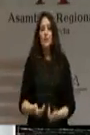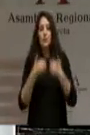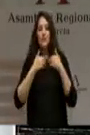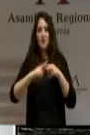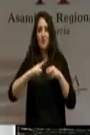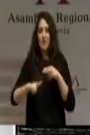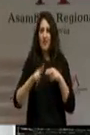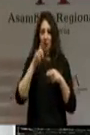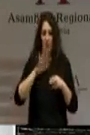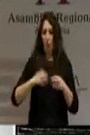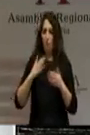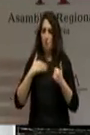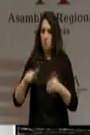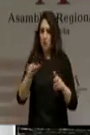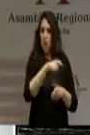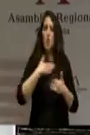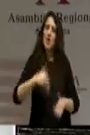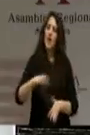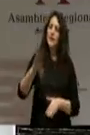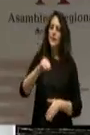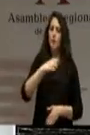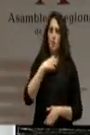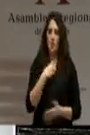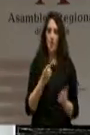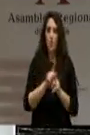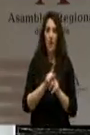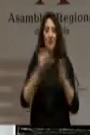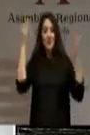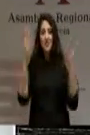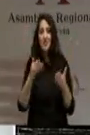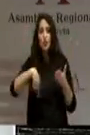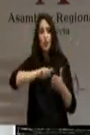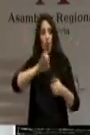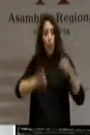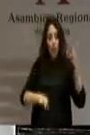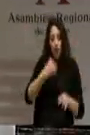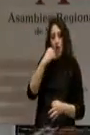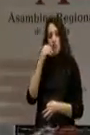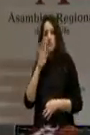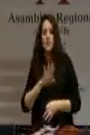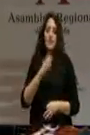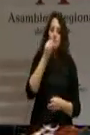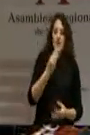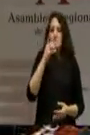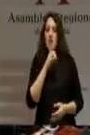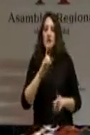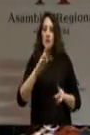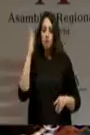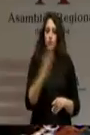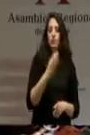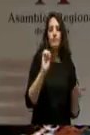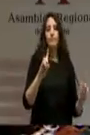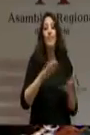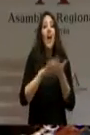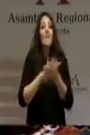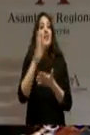Las judiciales se sustanciarán en su momento. Nosotros no estamos ni para juzgar ni para condenar, pero estamos hablando de imputaciones